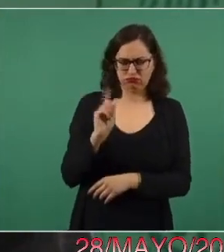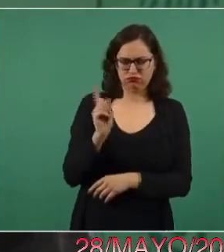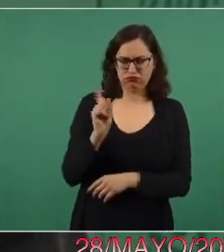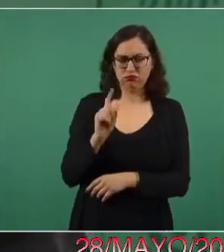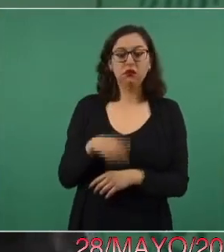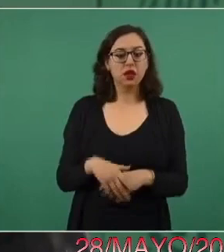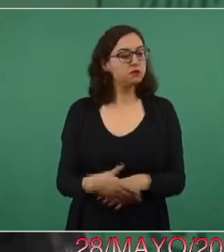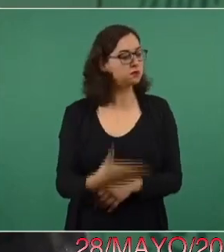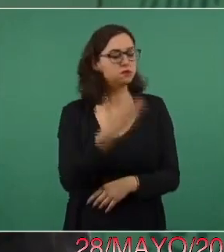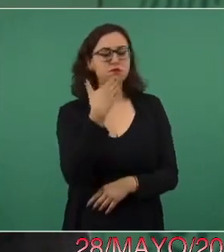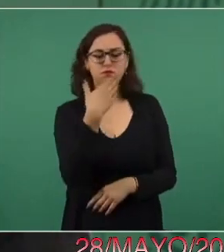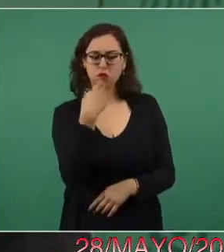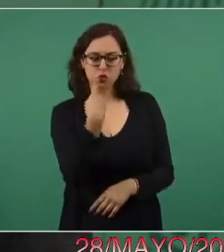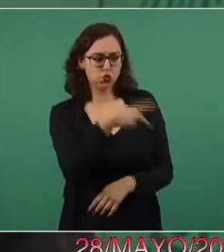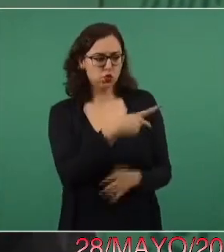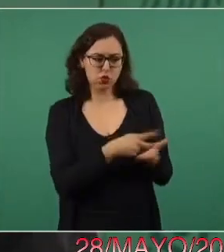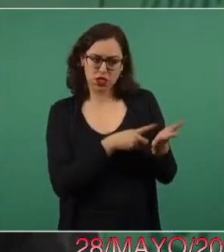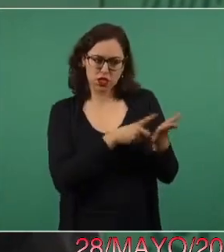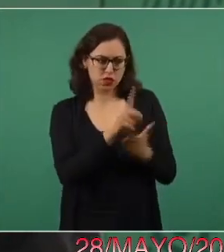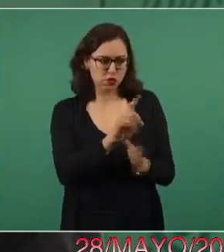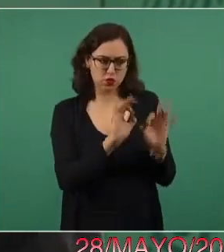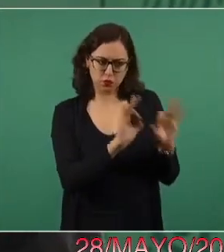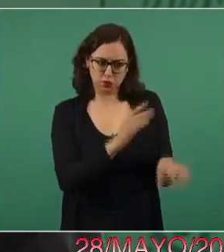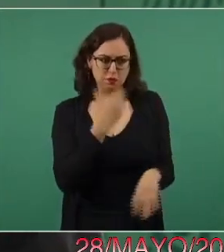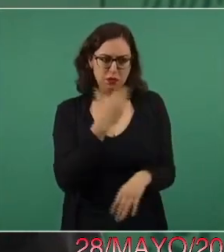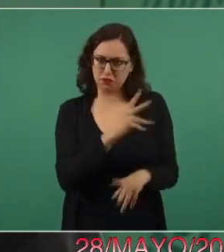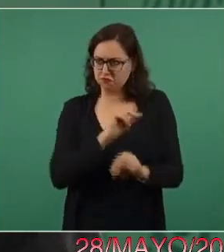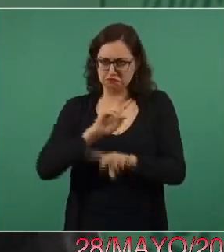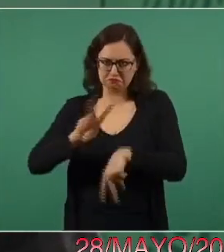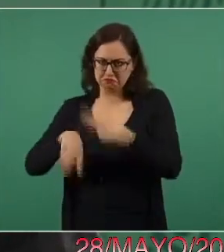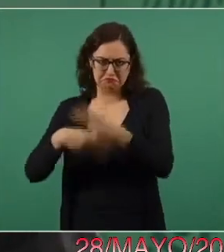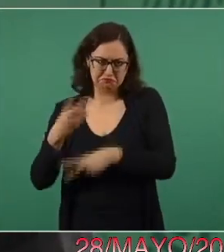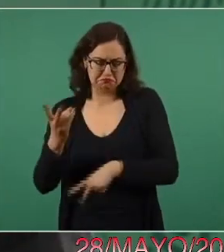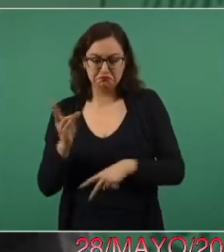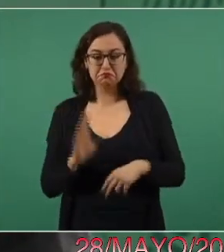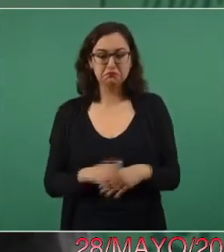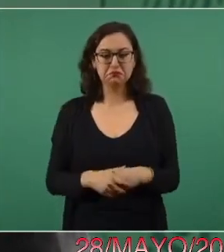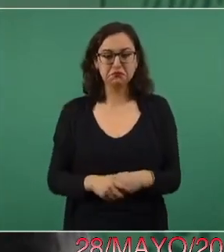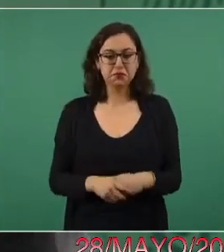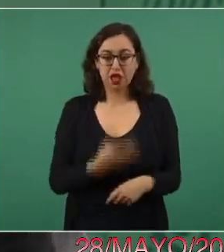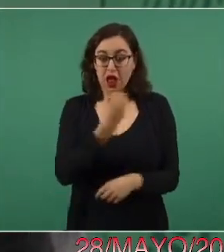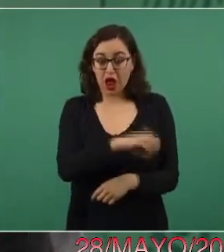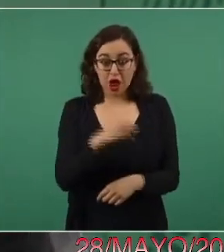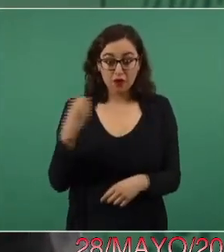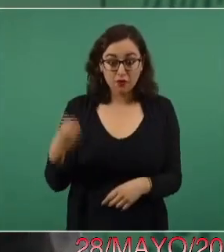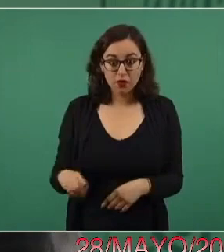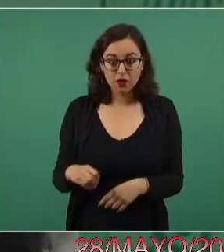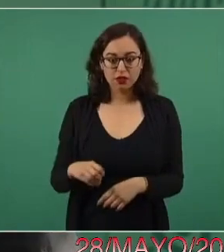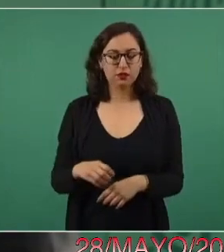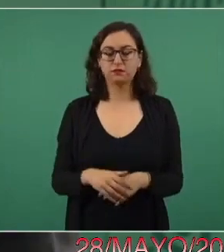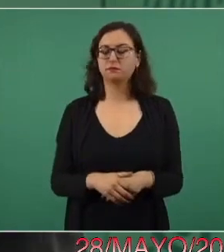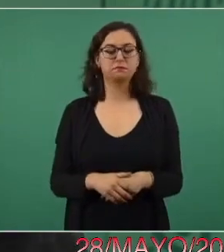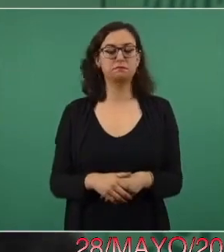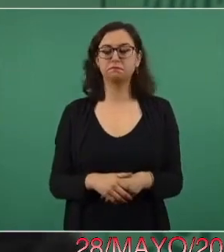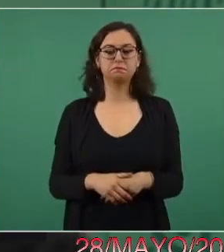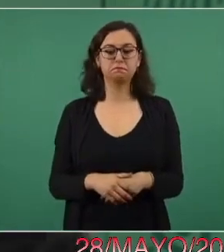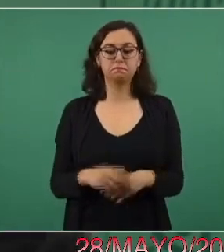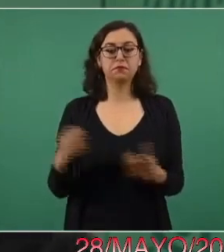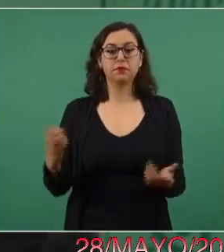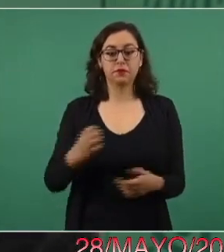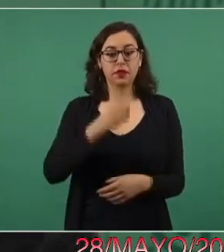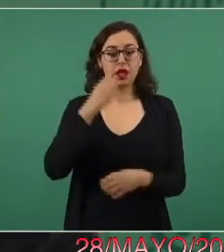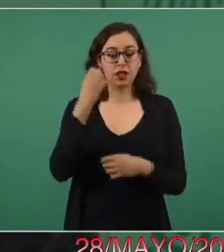están en su derecho, no es obligatorio, va a continuar la